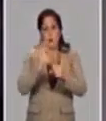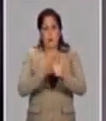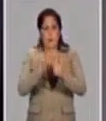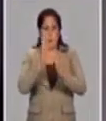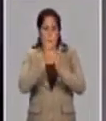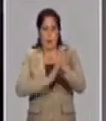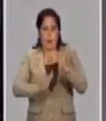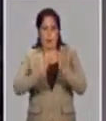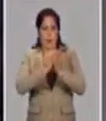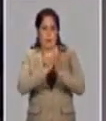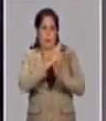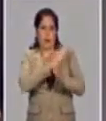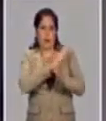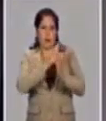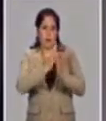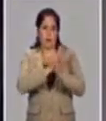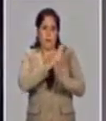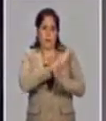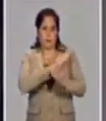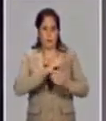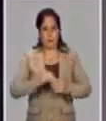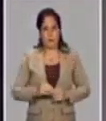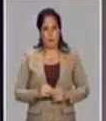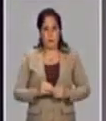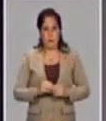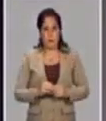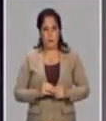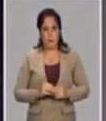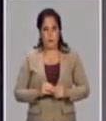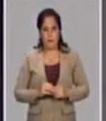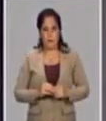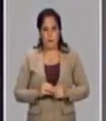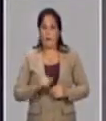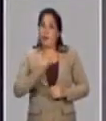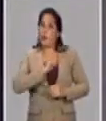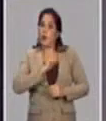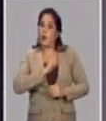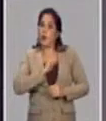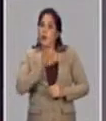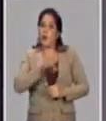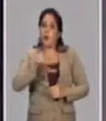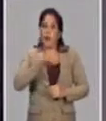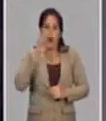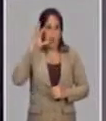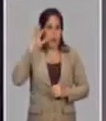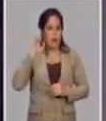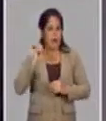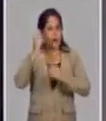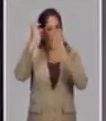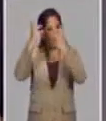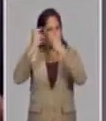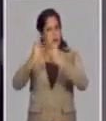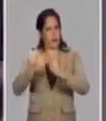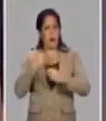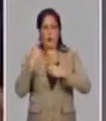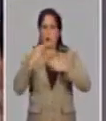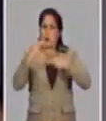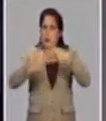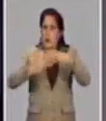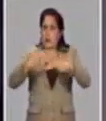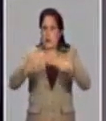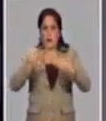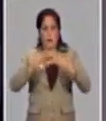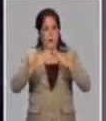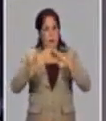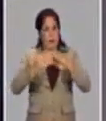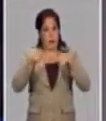otra que debe comenzar en este mes. Yo quisiera entonces poner en contexto los resultados que hemos obtenido,